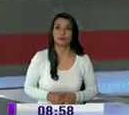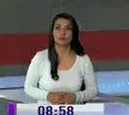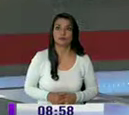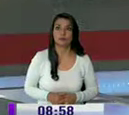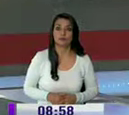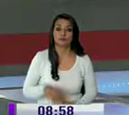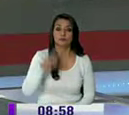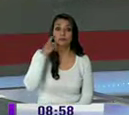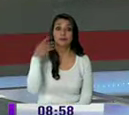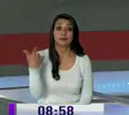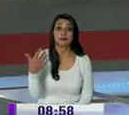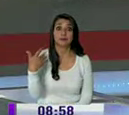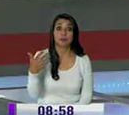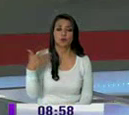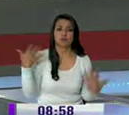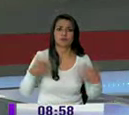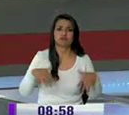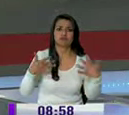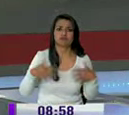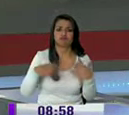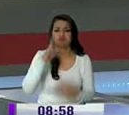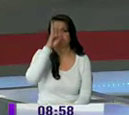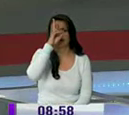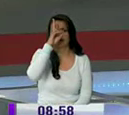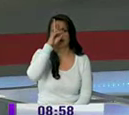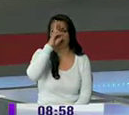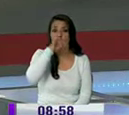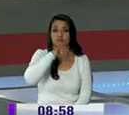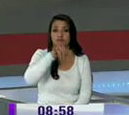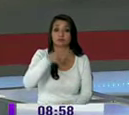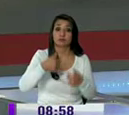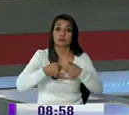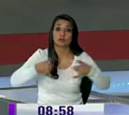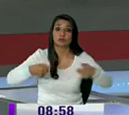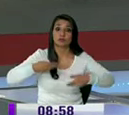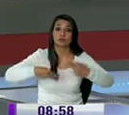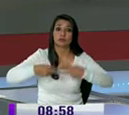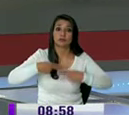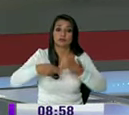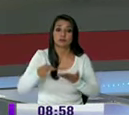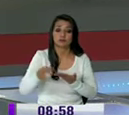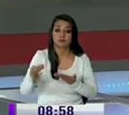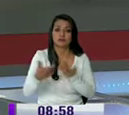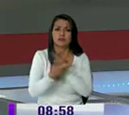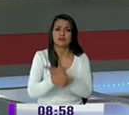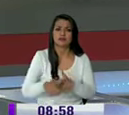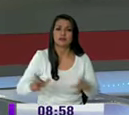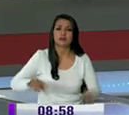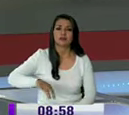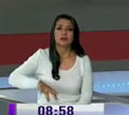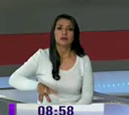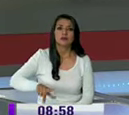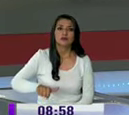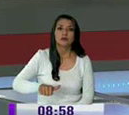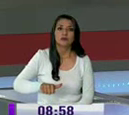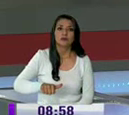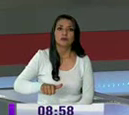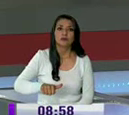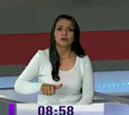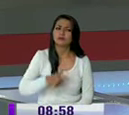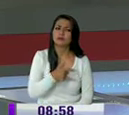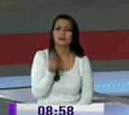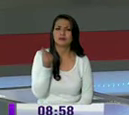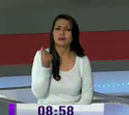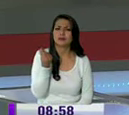sinvergüenzas los pillos no descansan vecinos en un local comercial del Cantón La Libertad se le robaron todo lo que pudieron